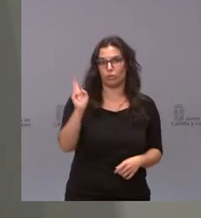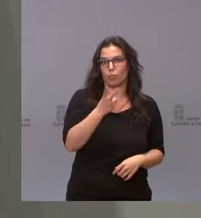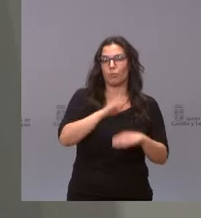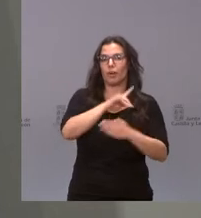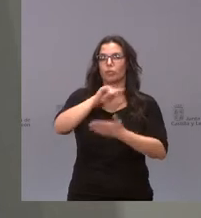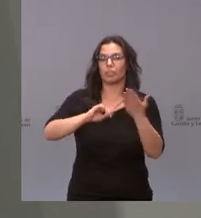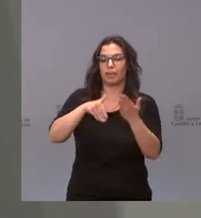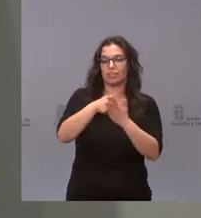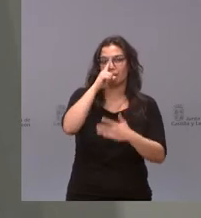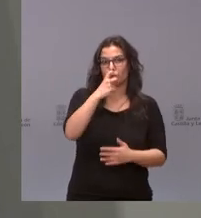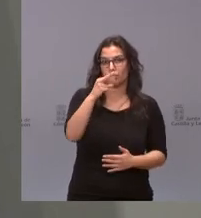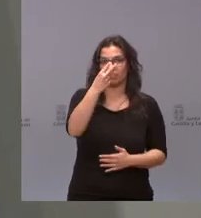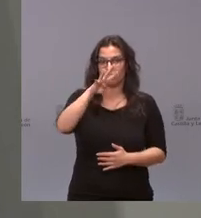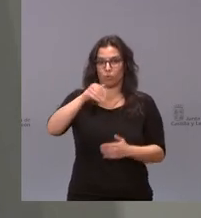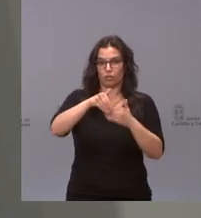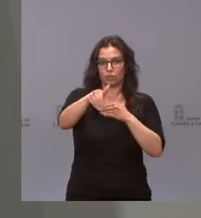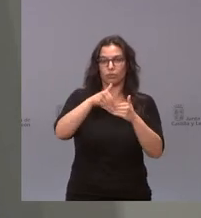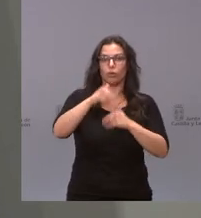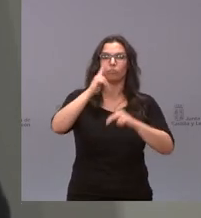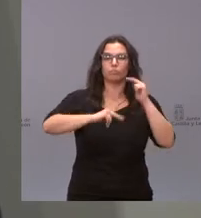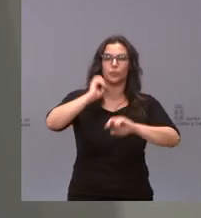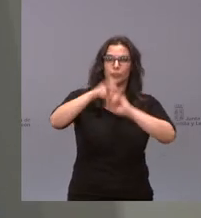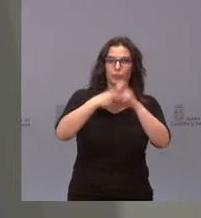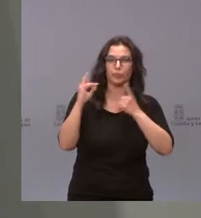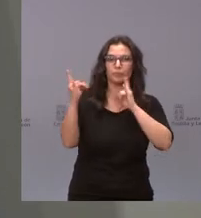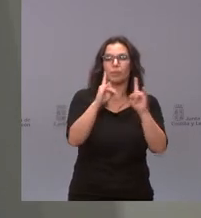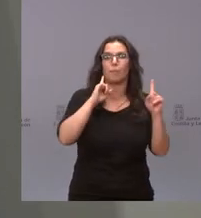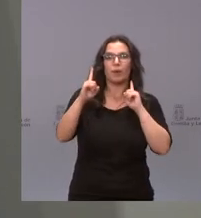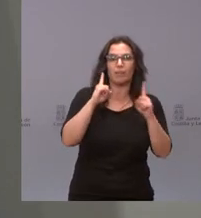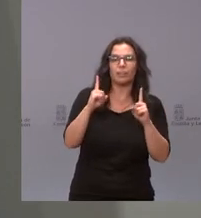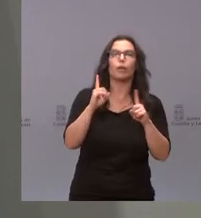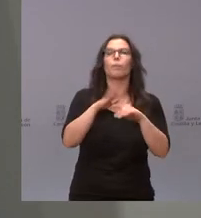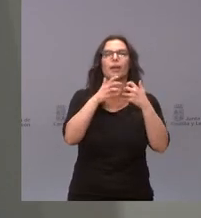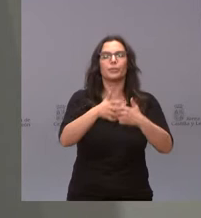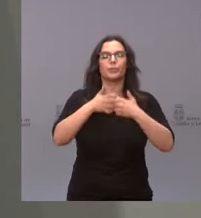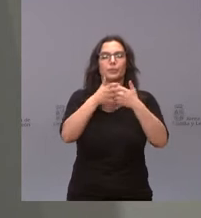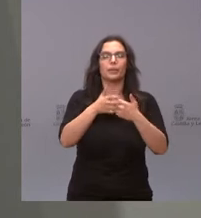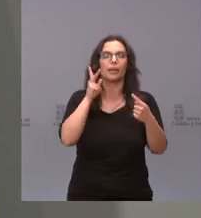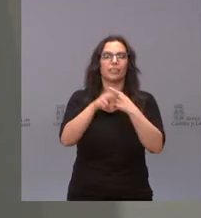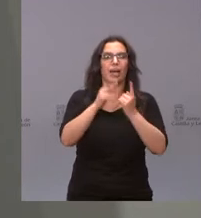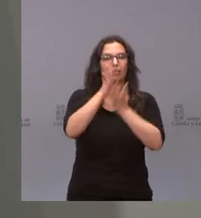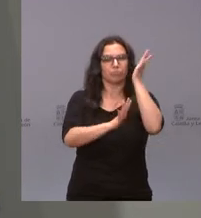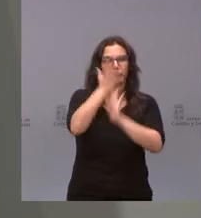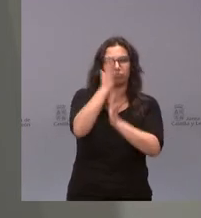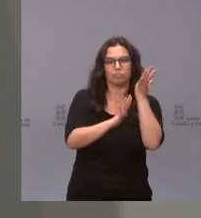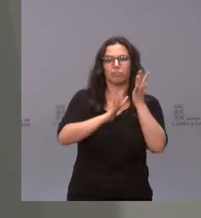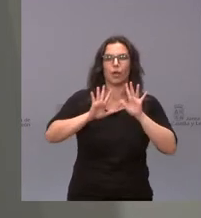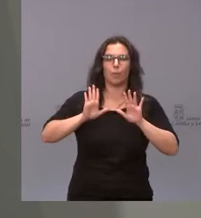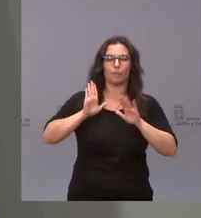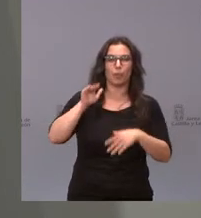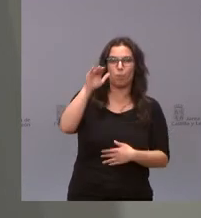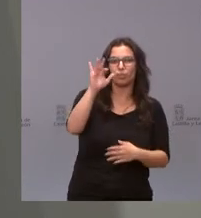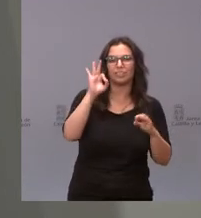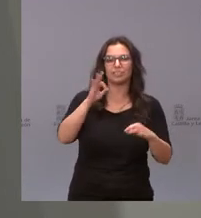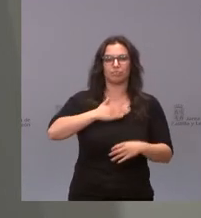hasta 2024 obras de tratamientos silvícolas preventivos en la lucha de incendios forestales en los montes de utilidad pública de los